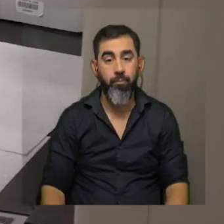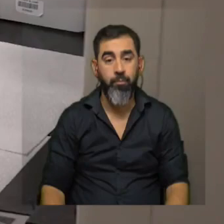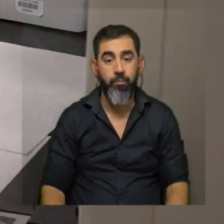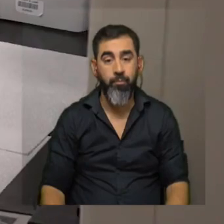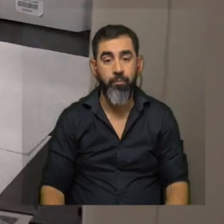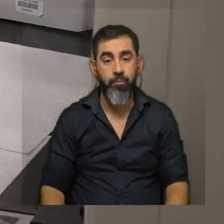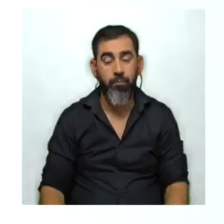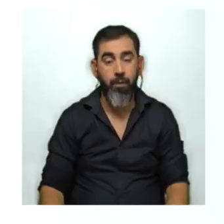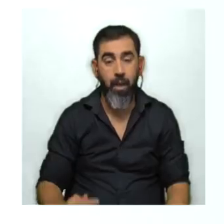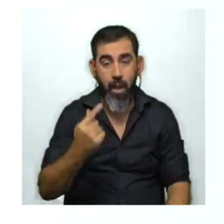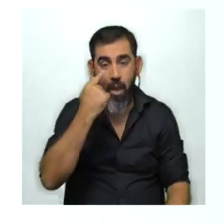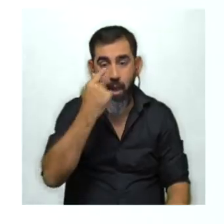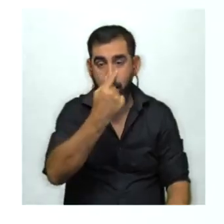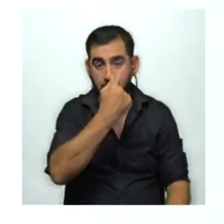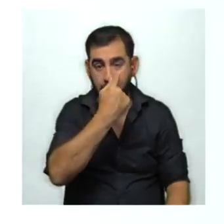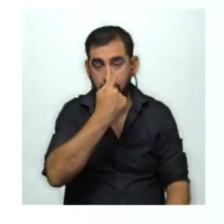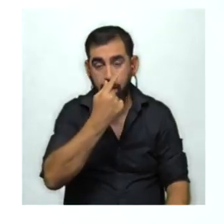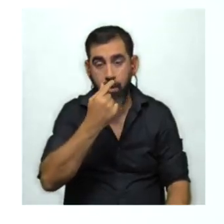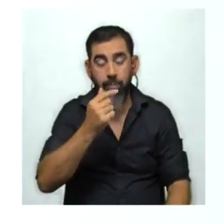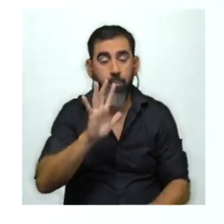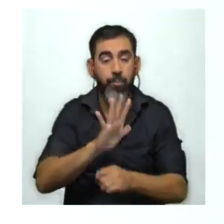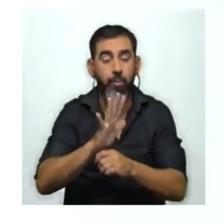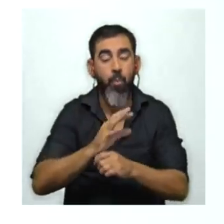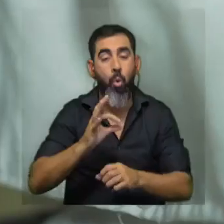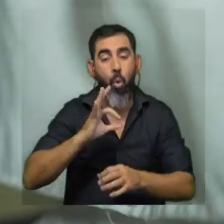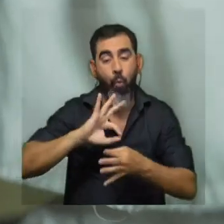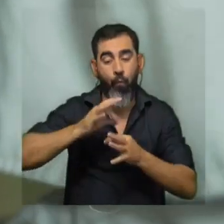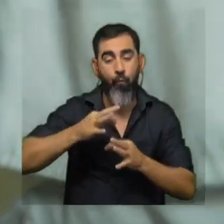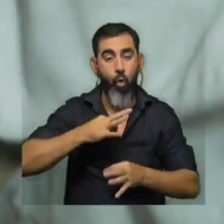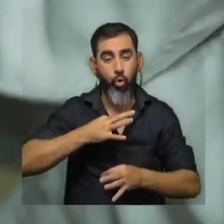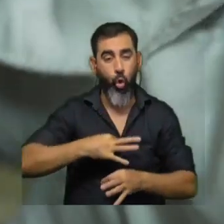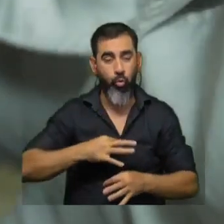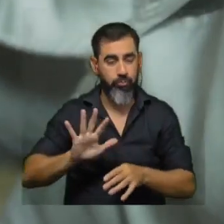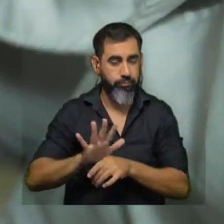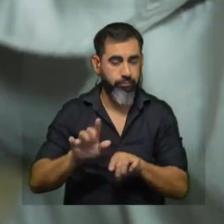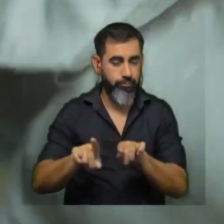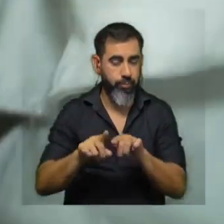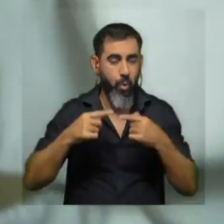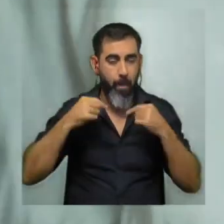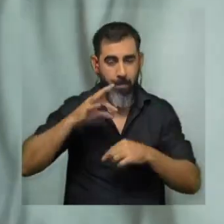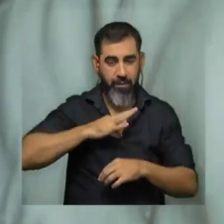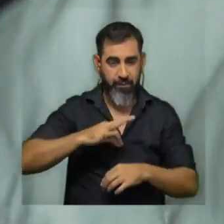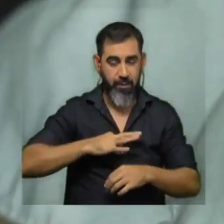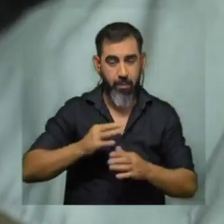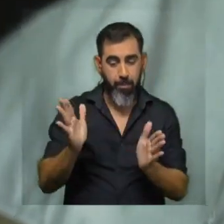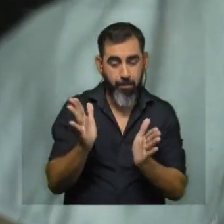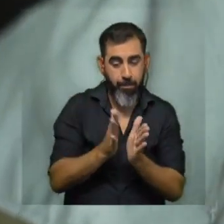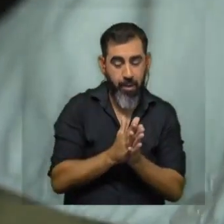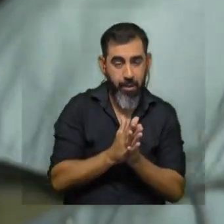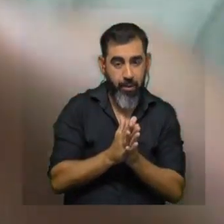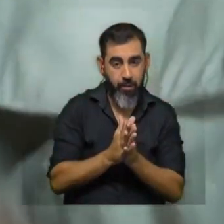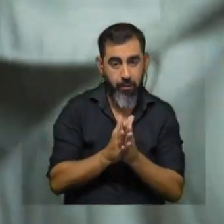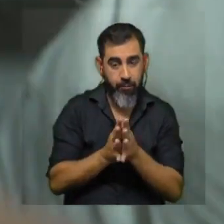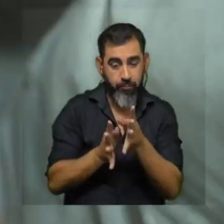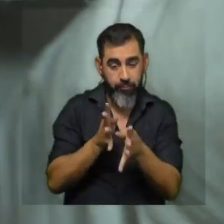los lentes de contacto vienen en botones se pegan se en una herramienta que se lleva